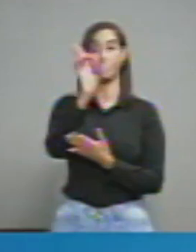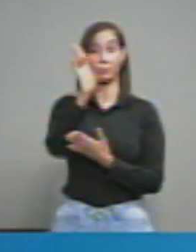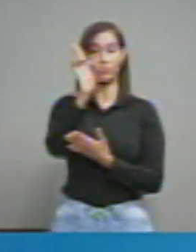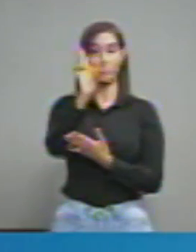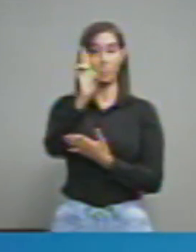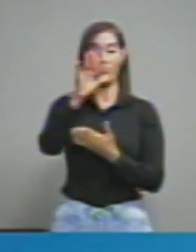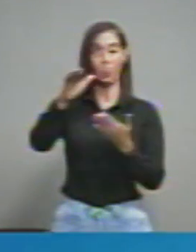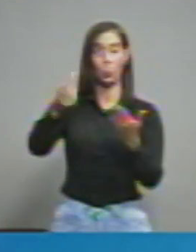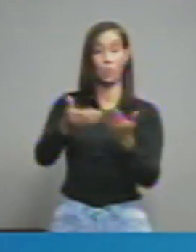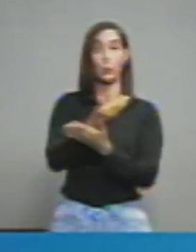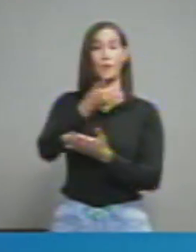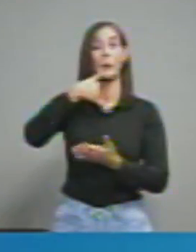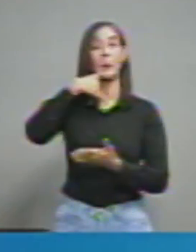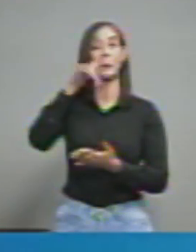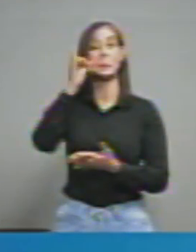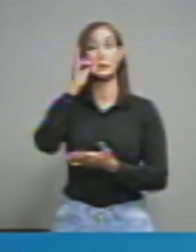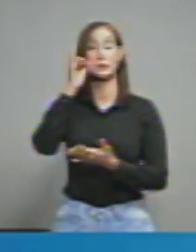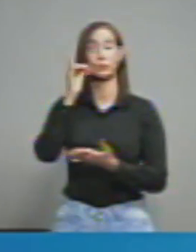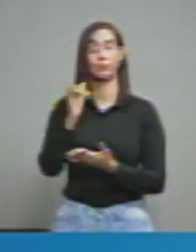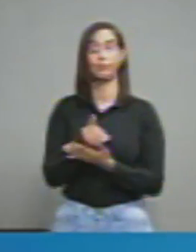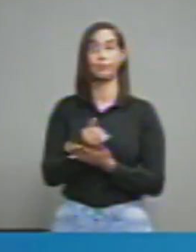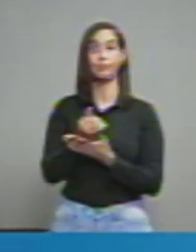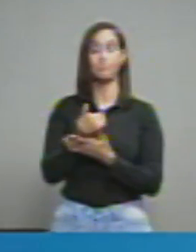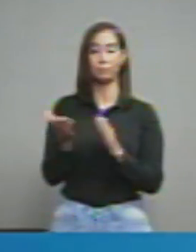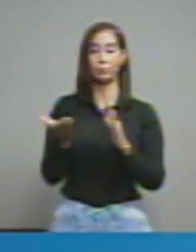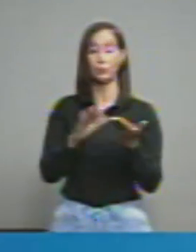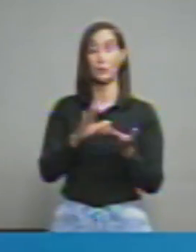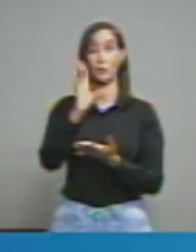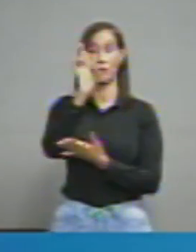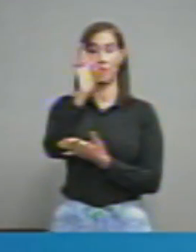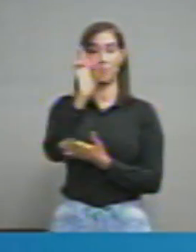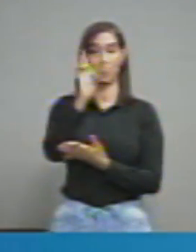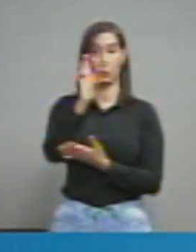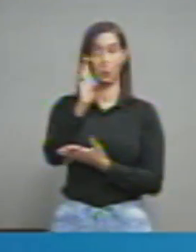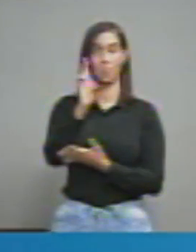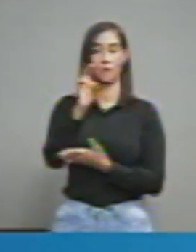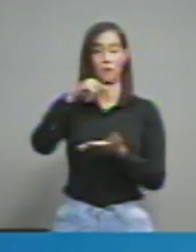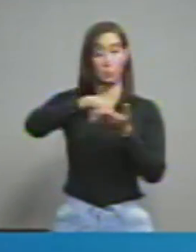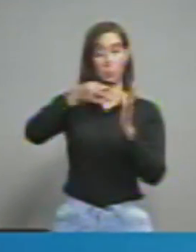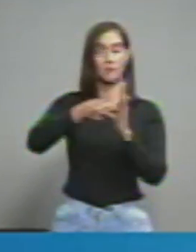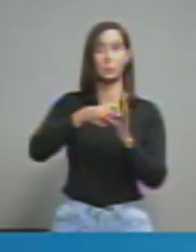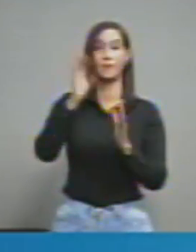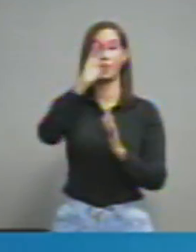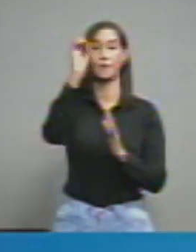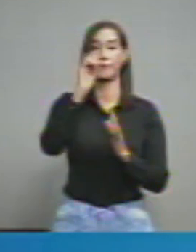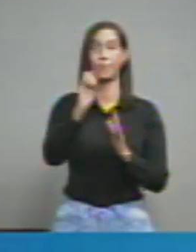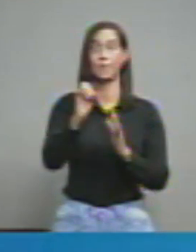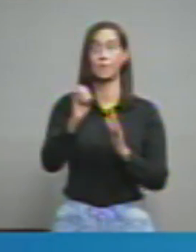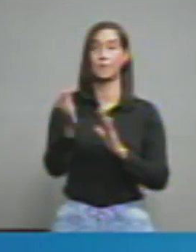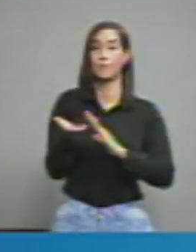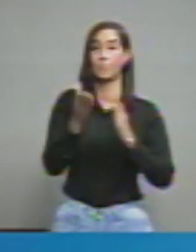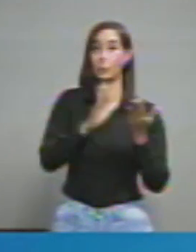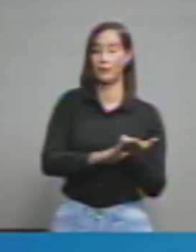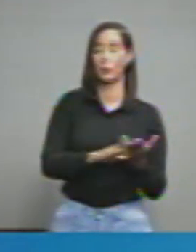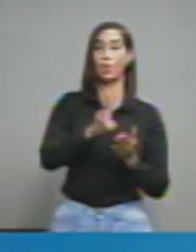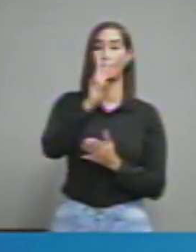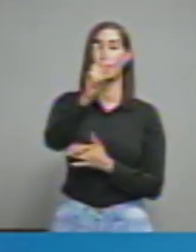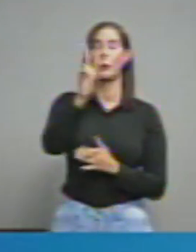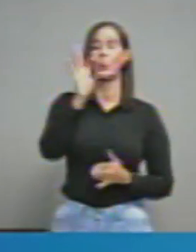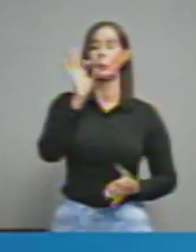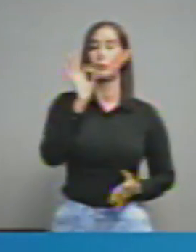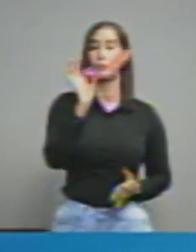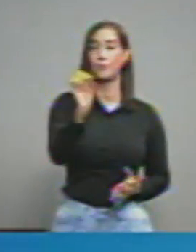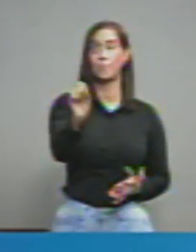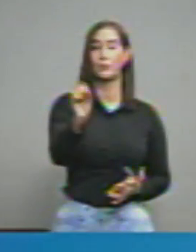del día de ayer situándose la tasa de letalidad en 2.58 por ciento